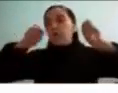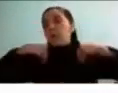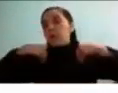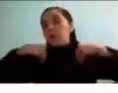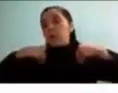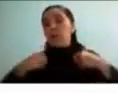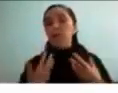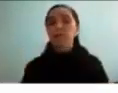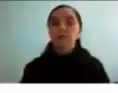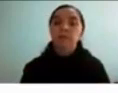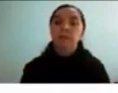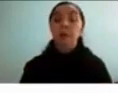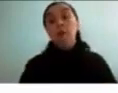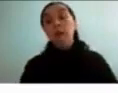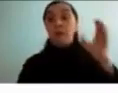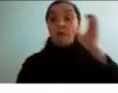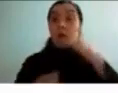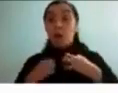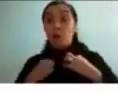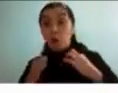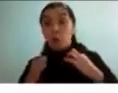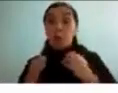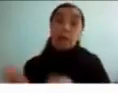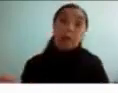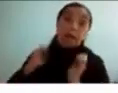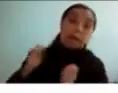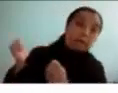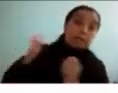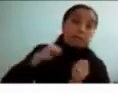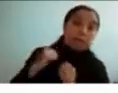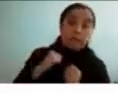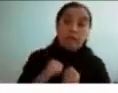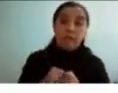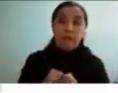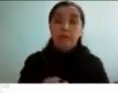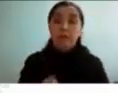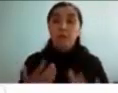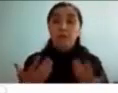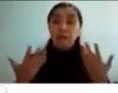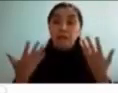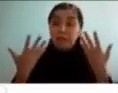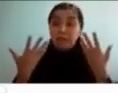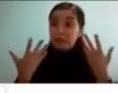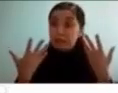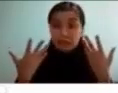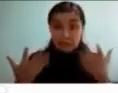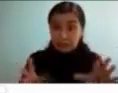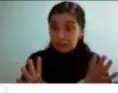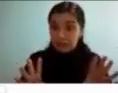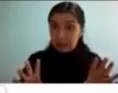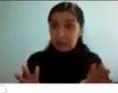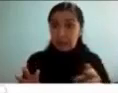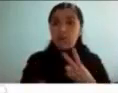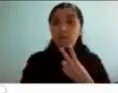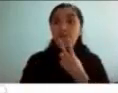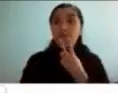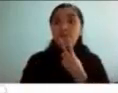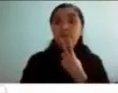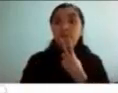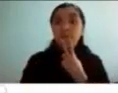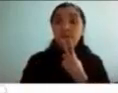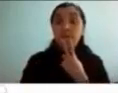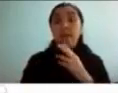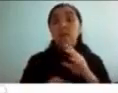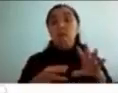como si no fuera suficiente después de que ya estaba viviendo en ese departamento había llegado a la